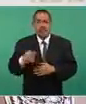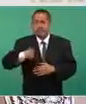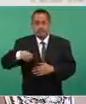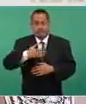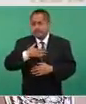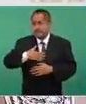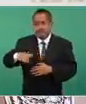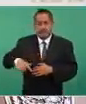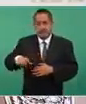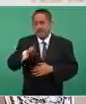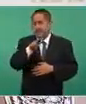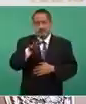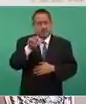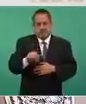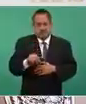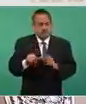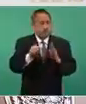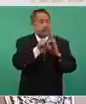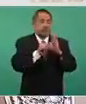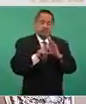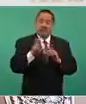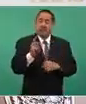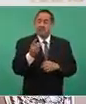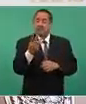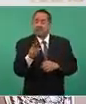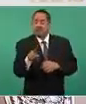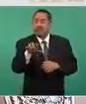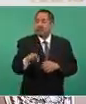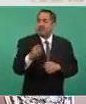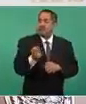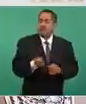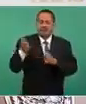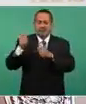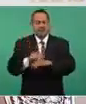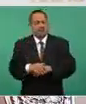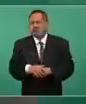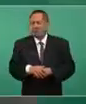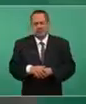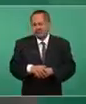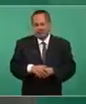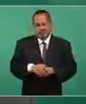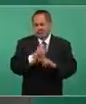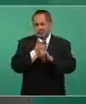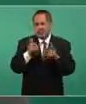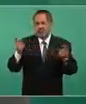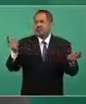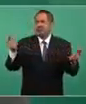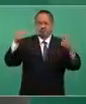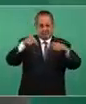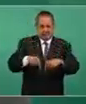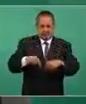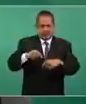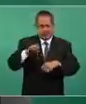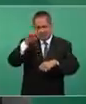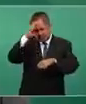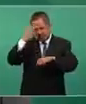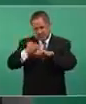lo hemos aplicado y no lo vamos a aplicar, aquí pueden venir extranjeros y